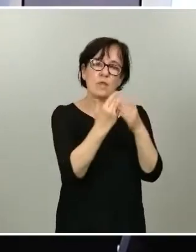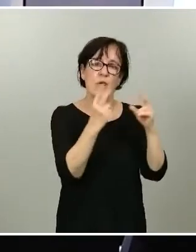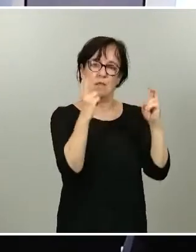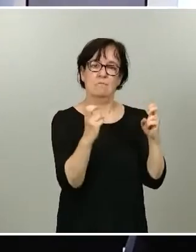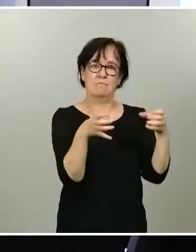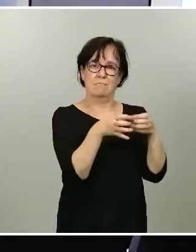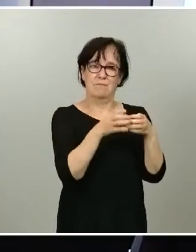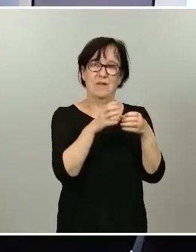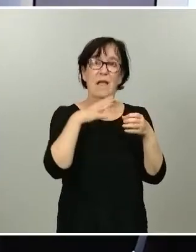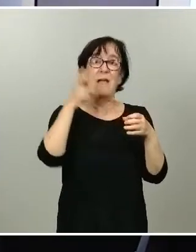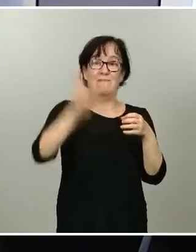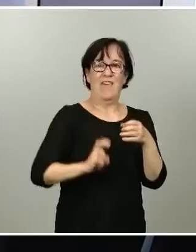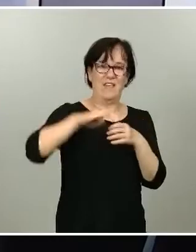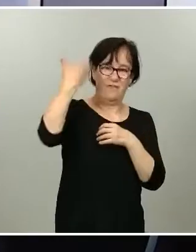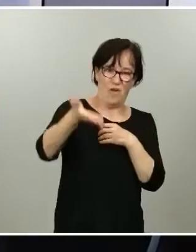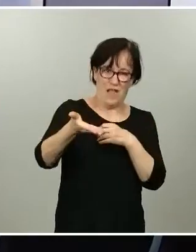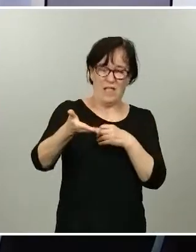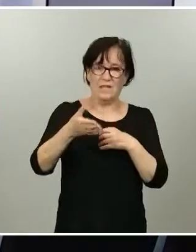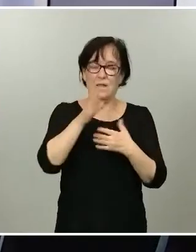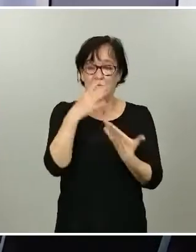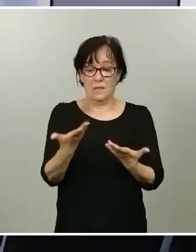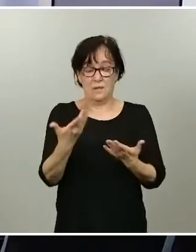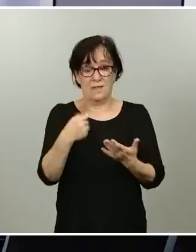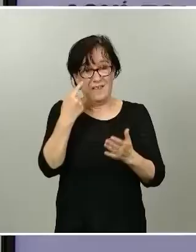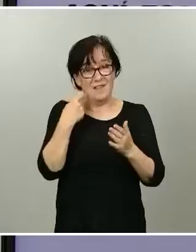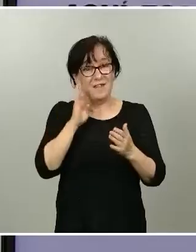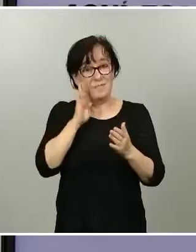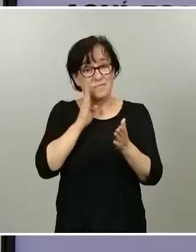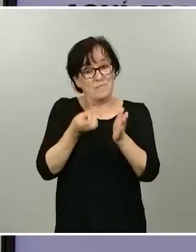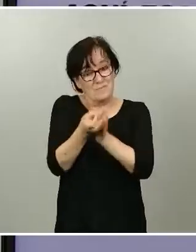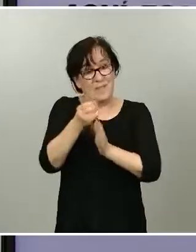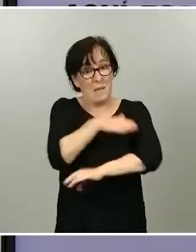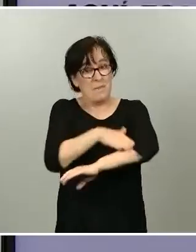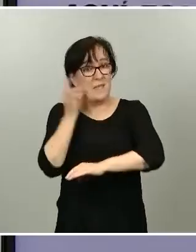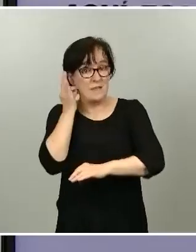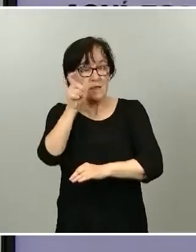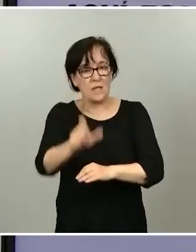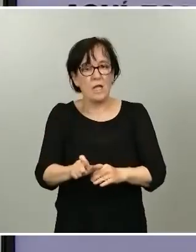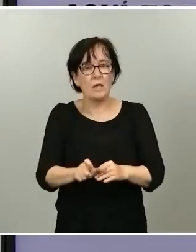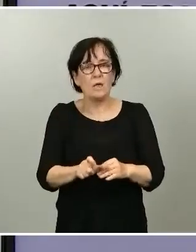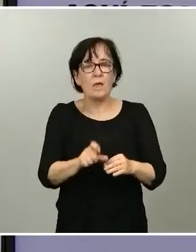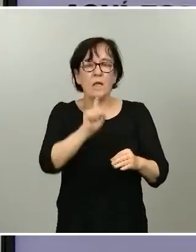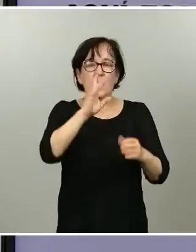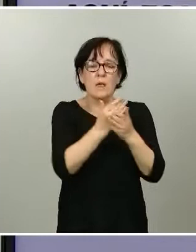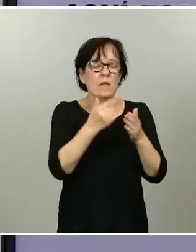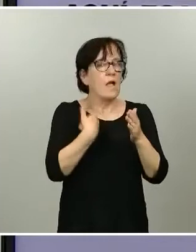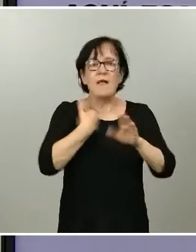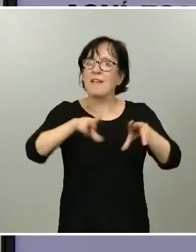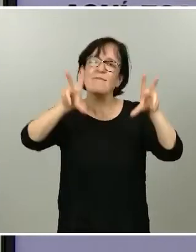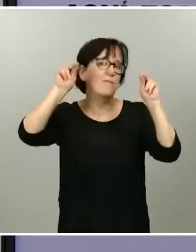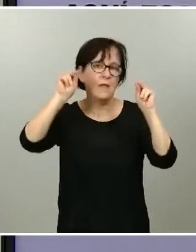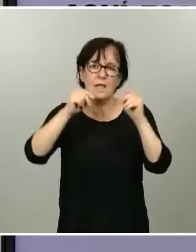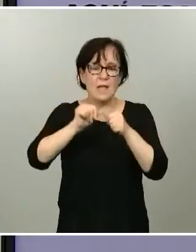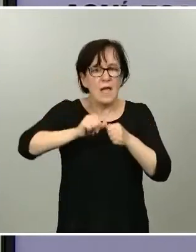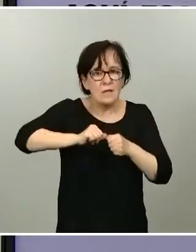partir del 1 de julio. Y en relación con la movilidad internacional, y una vez que hemos marcado la fecha de apertura en el